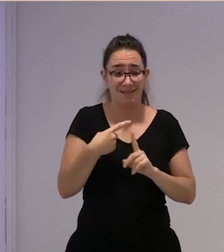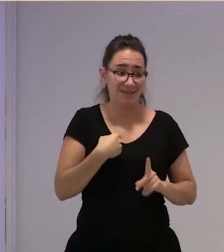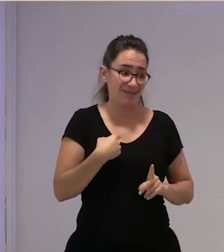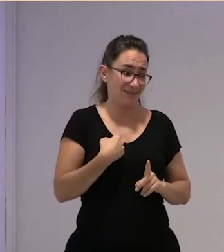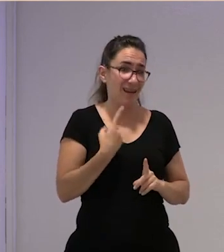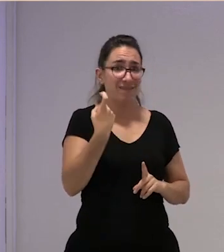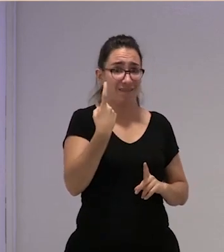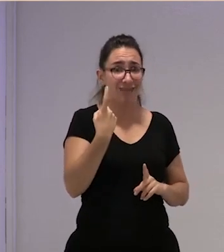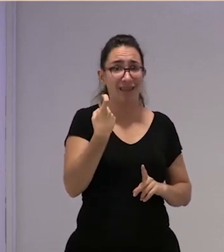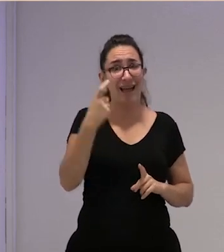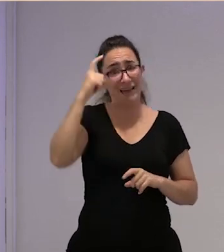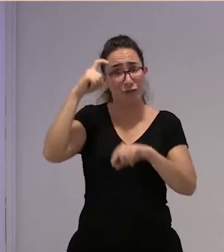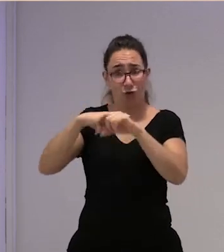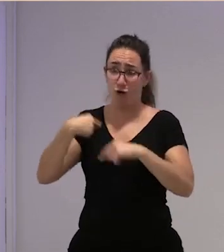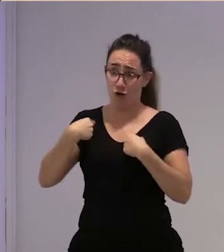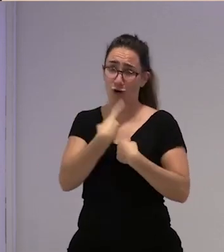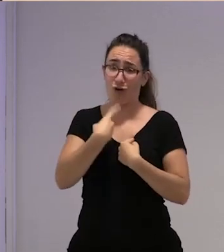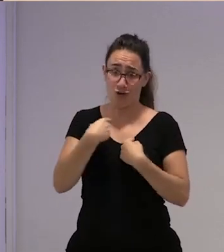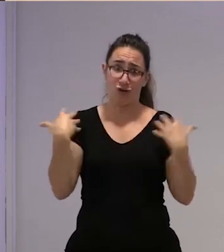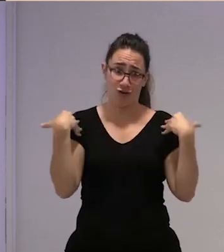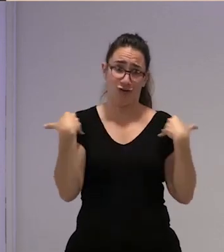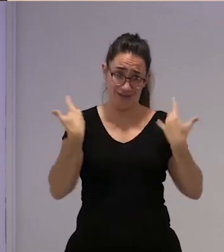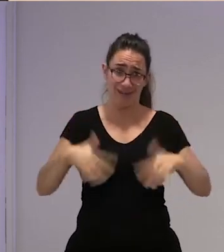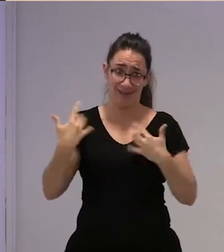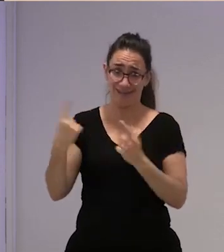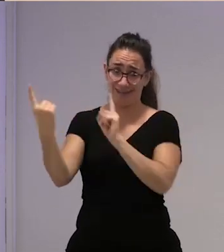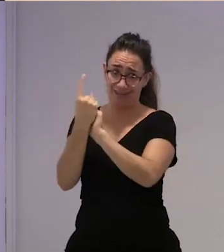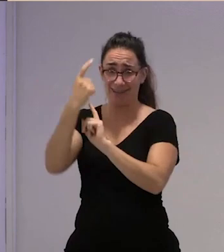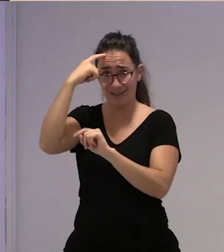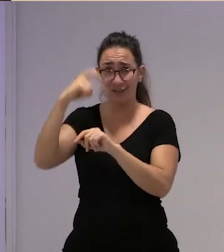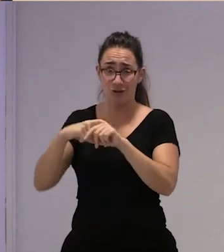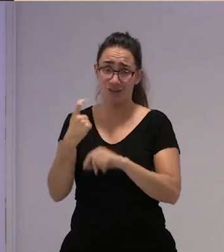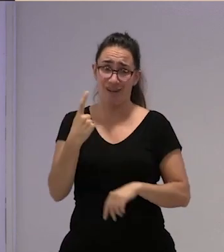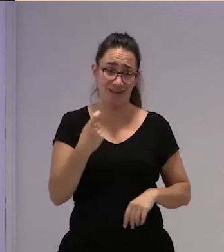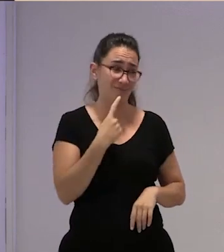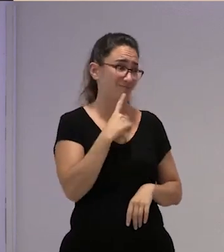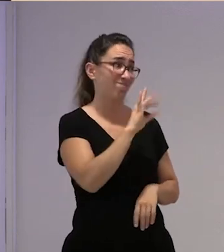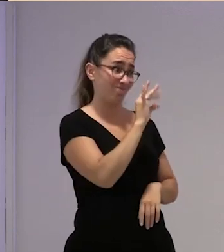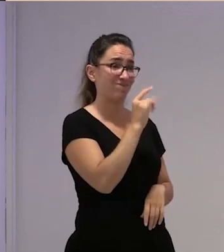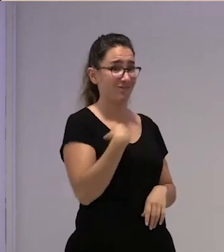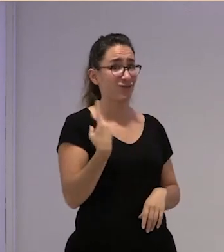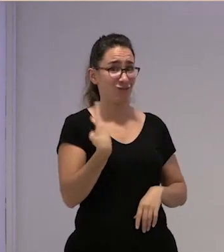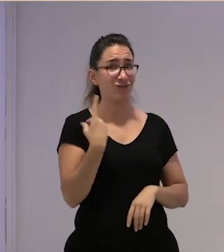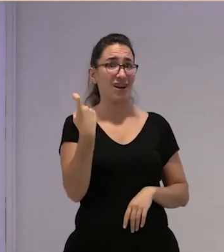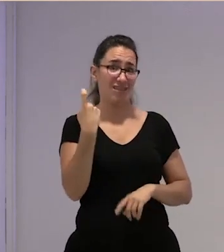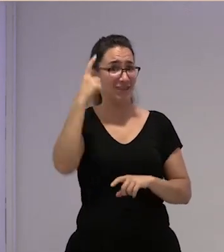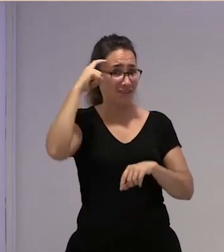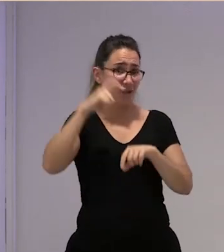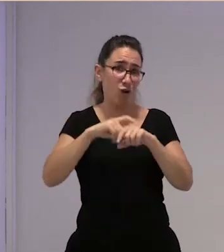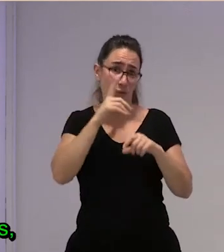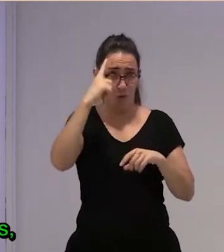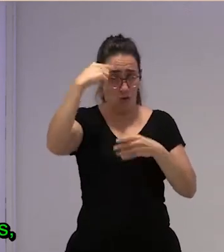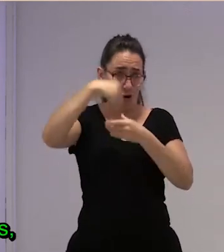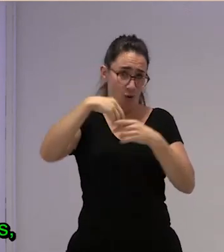psicólogo para nosotras porque a nosotras nos hace falta psicólogo también porque también tenemos lo nuestro